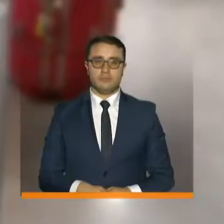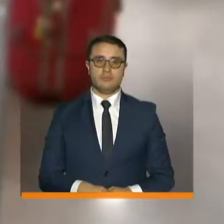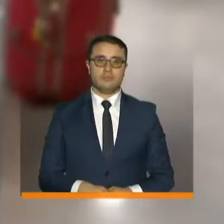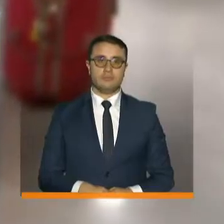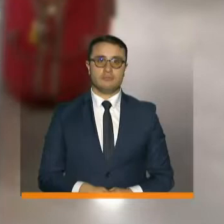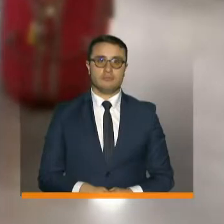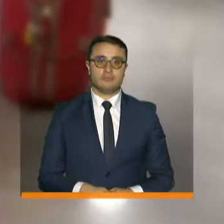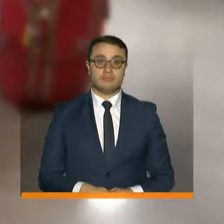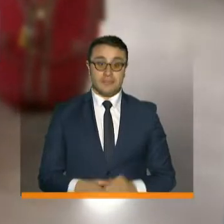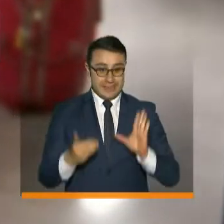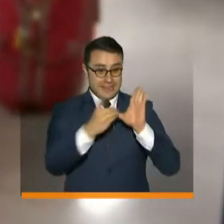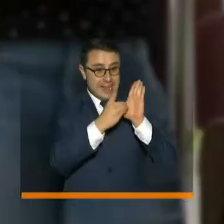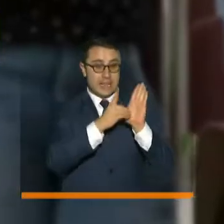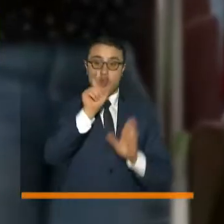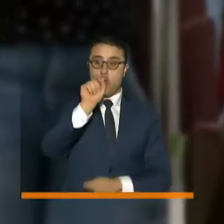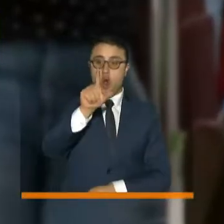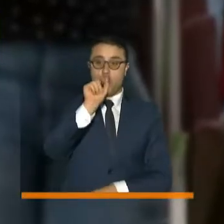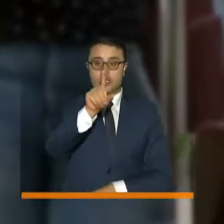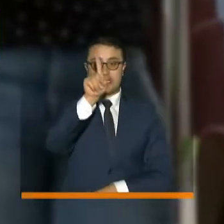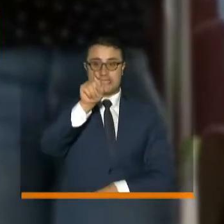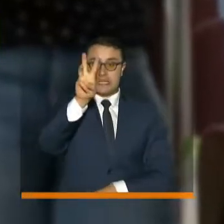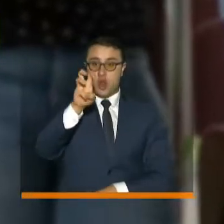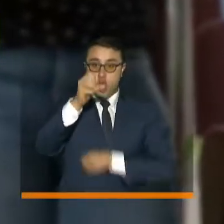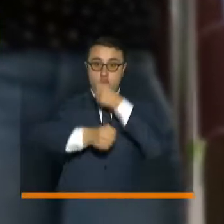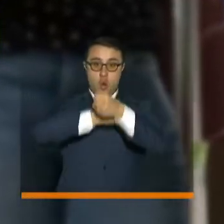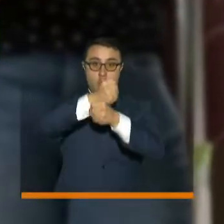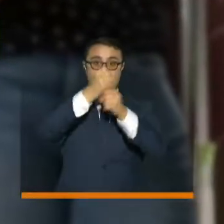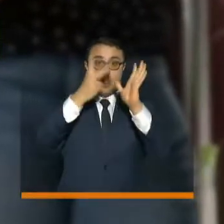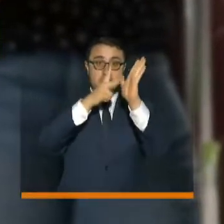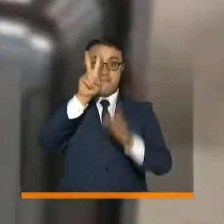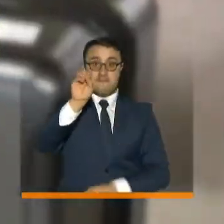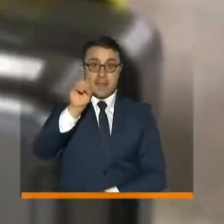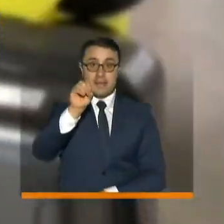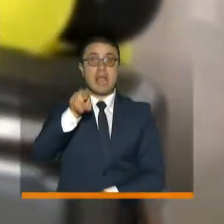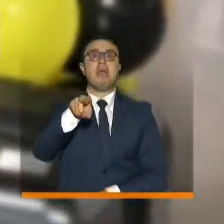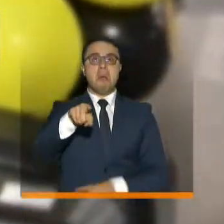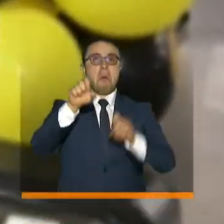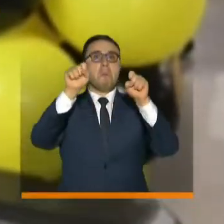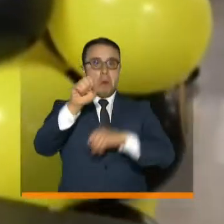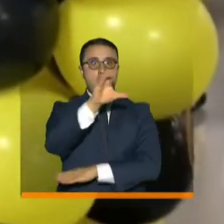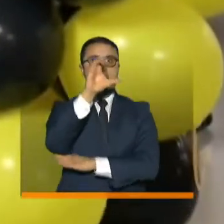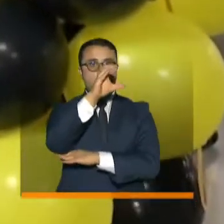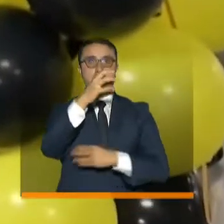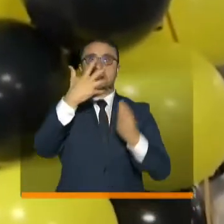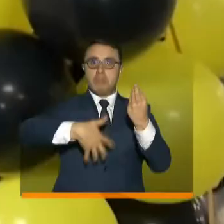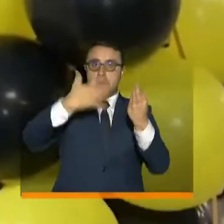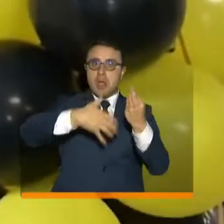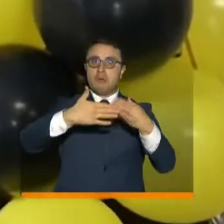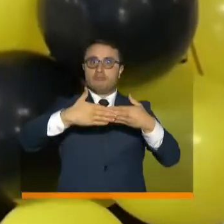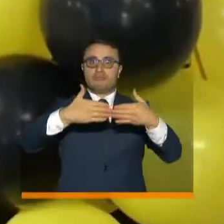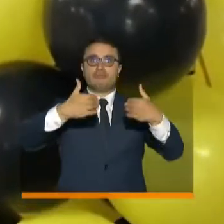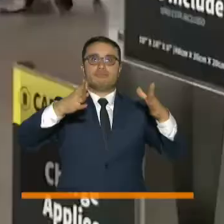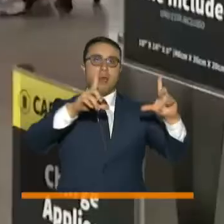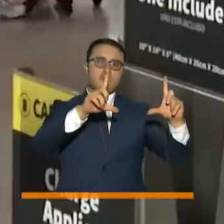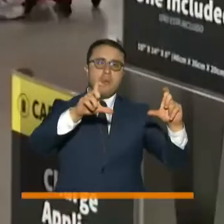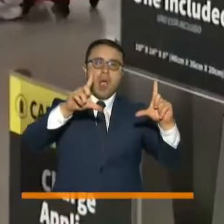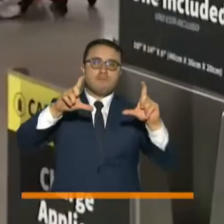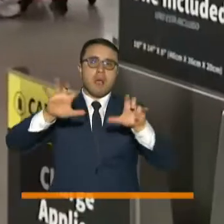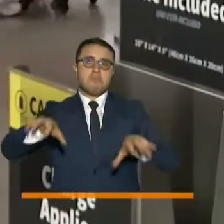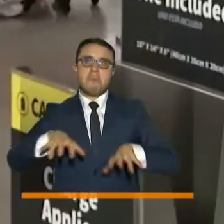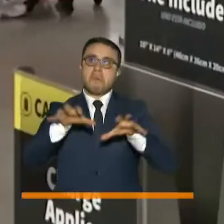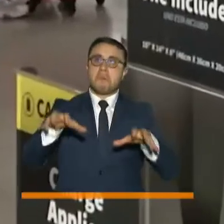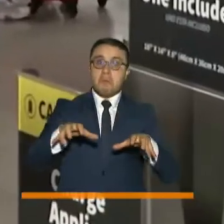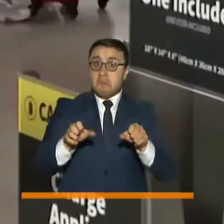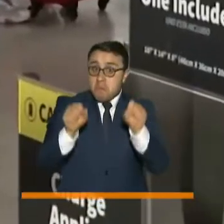A partir del decreto 1168 del 2020, se permitió que el país retomara de manera paulatina su actividad turística.